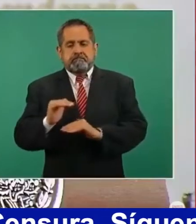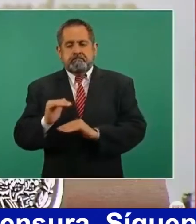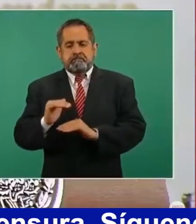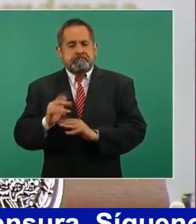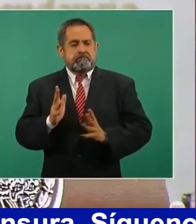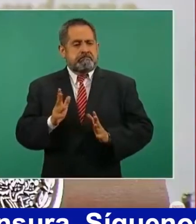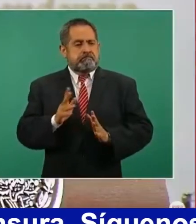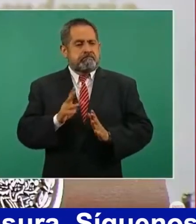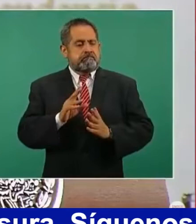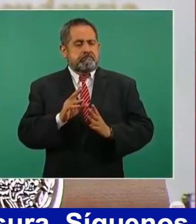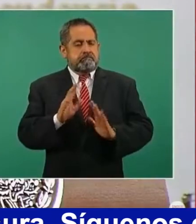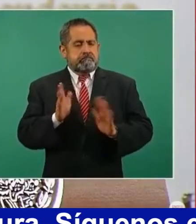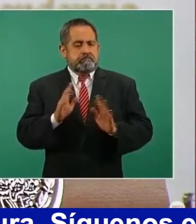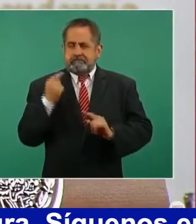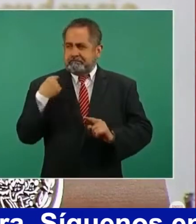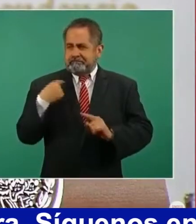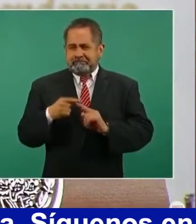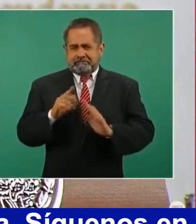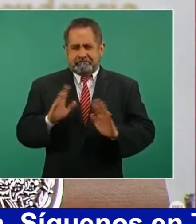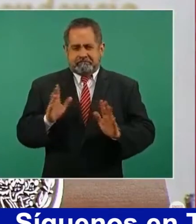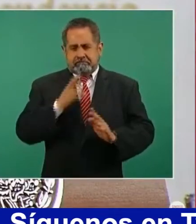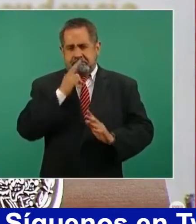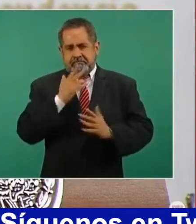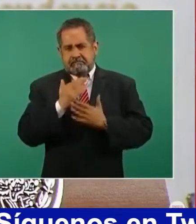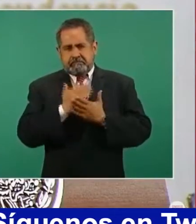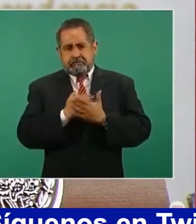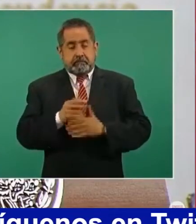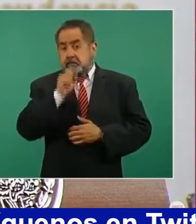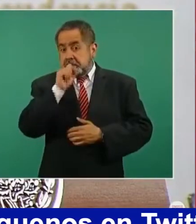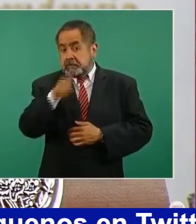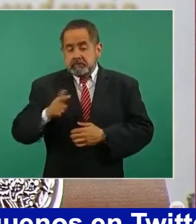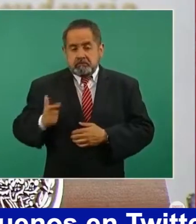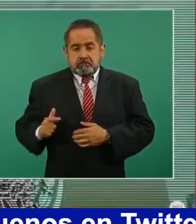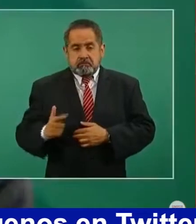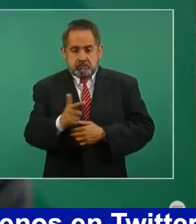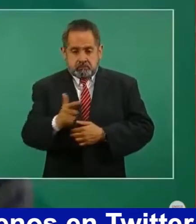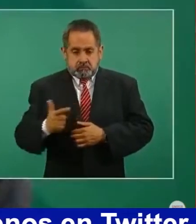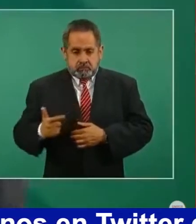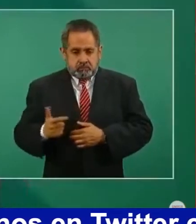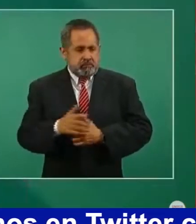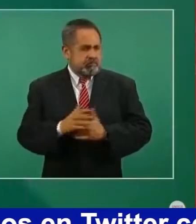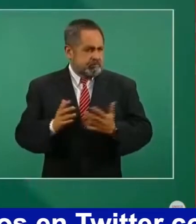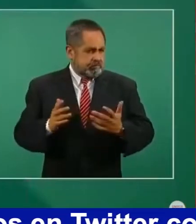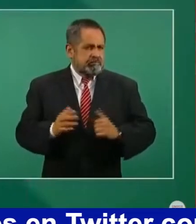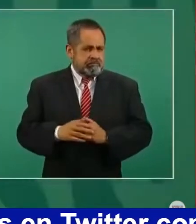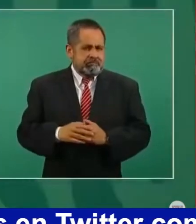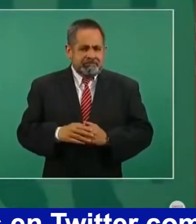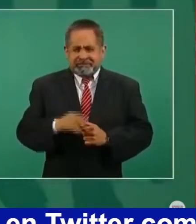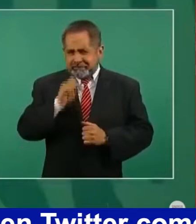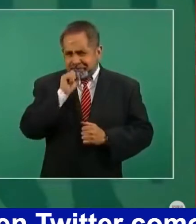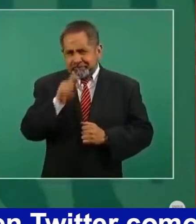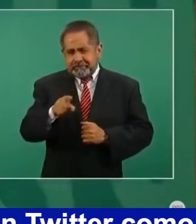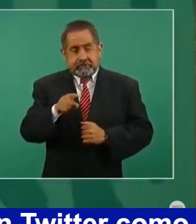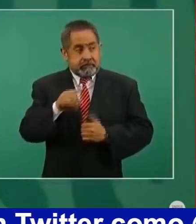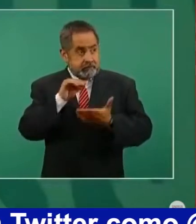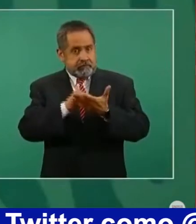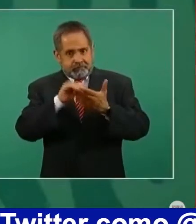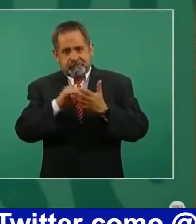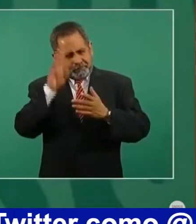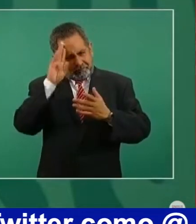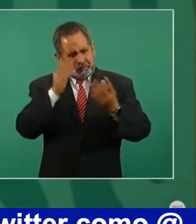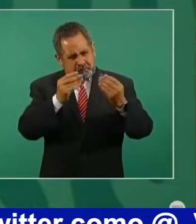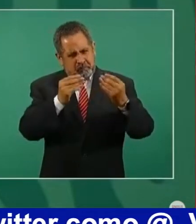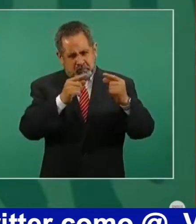días, incluso Guanajuato. A pesar de que sigue arriba,